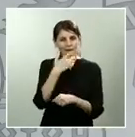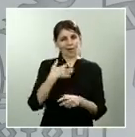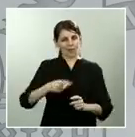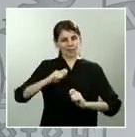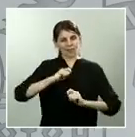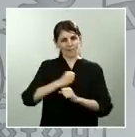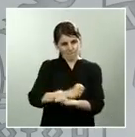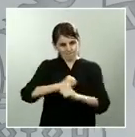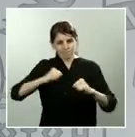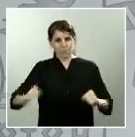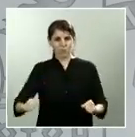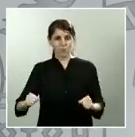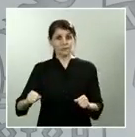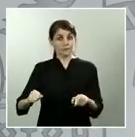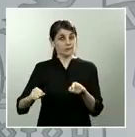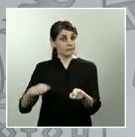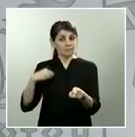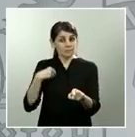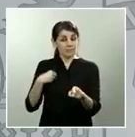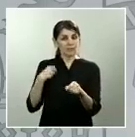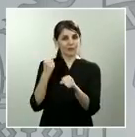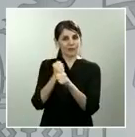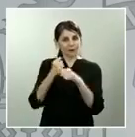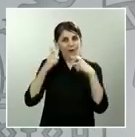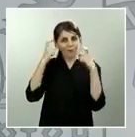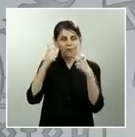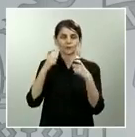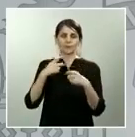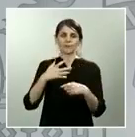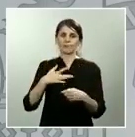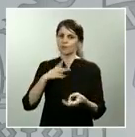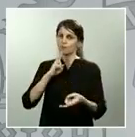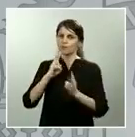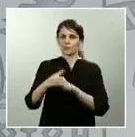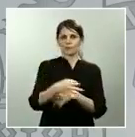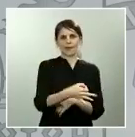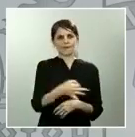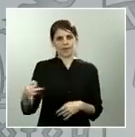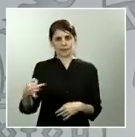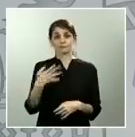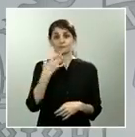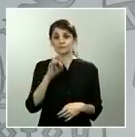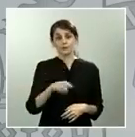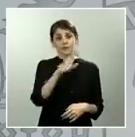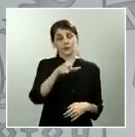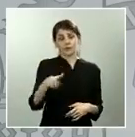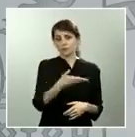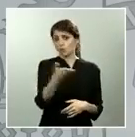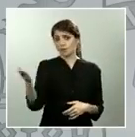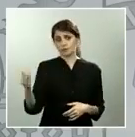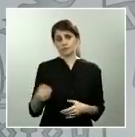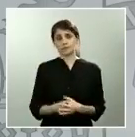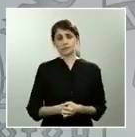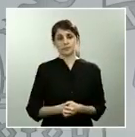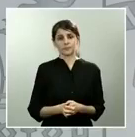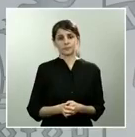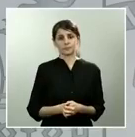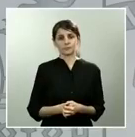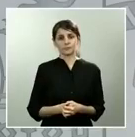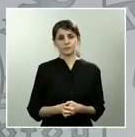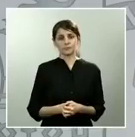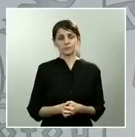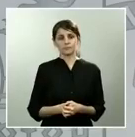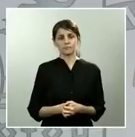plantear una respuesta mucho más eficaz al conjunto de la ciudadanía. En ese afán y en ese ánimo se han